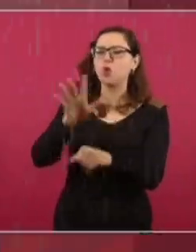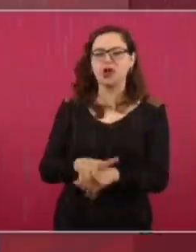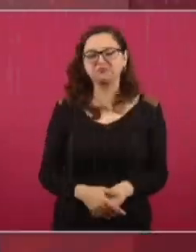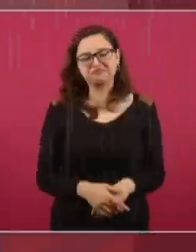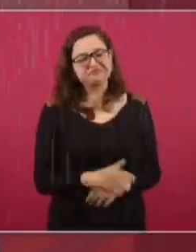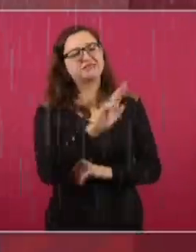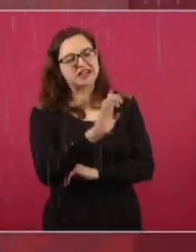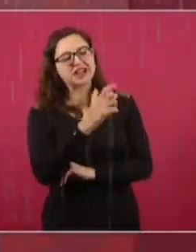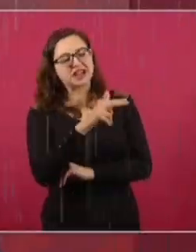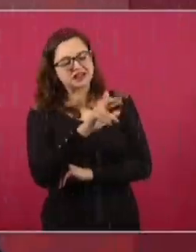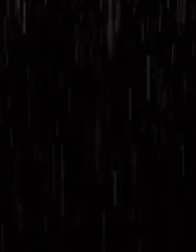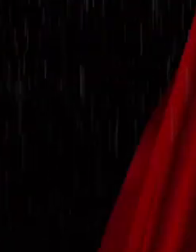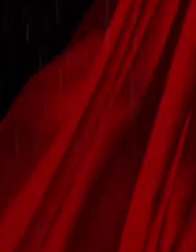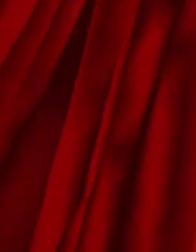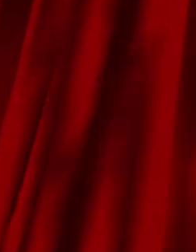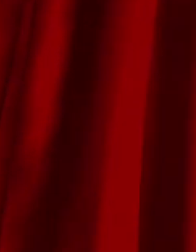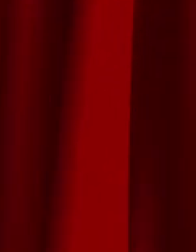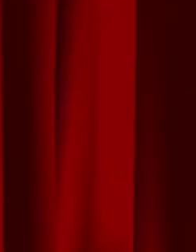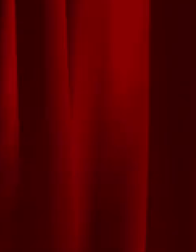más leído.